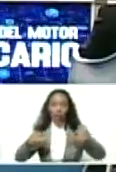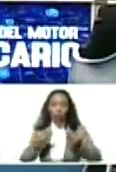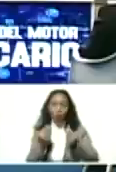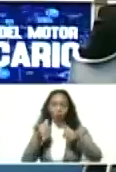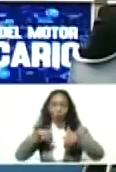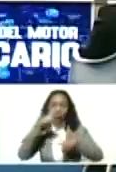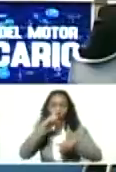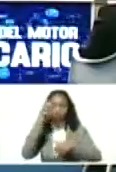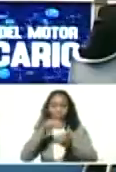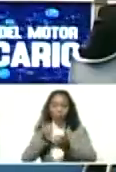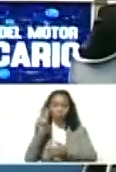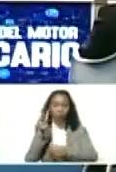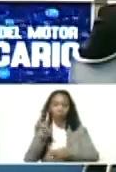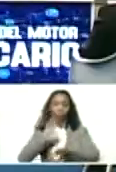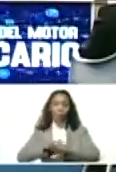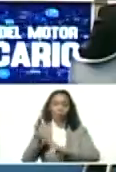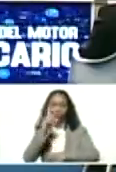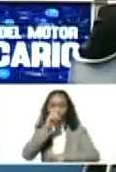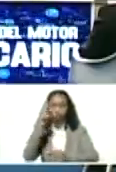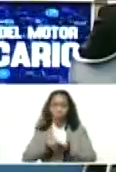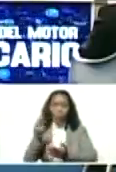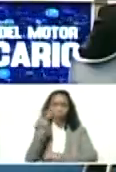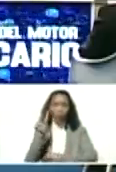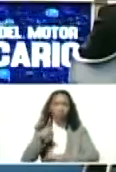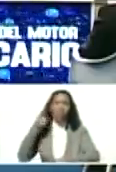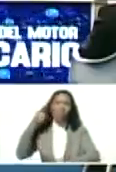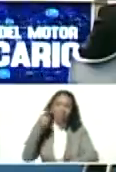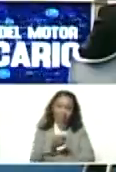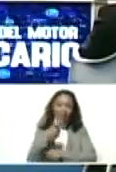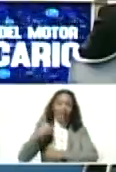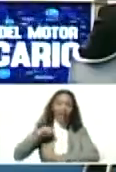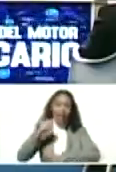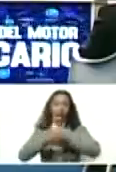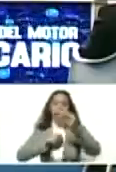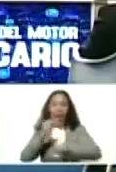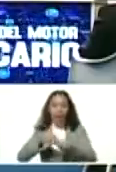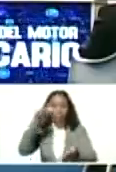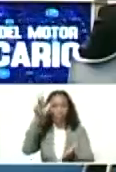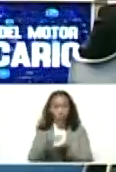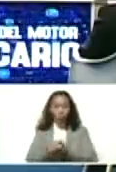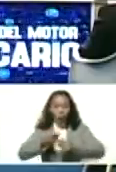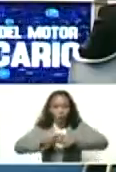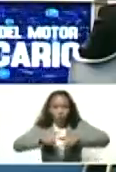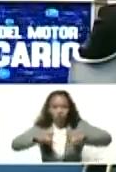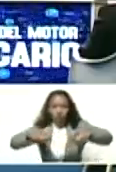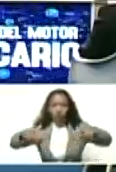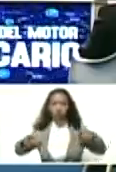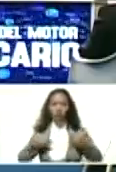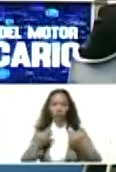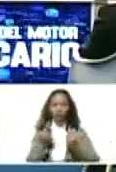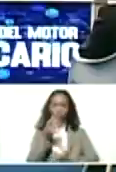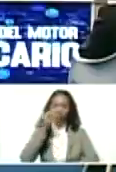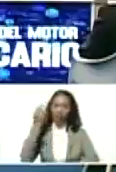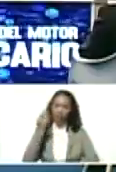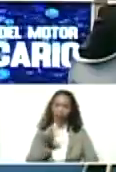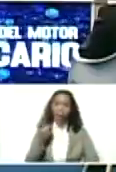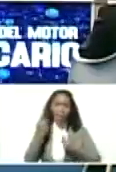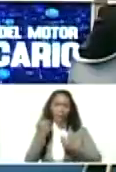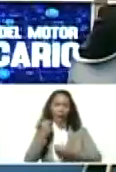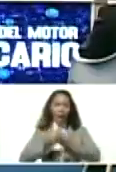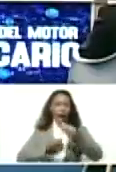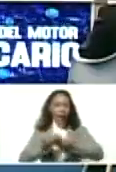2022. Porque el año 2022 tiene que ser año de consolidación, de crecimiento de la economía real, para ir